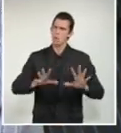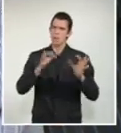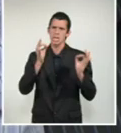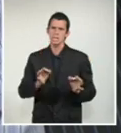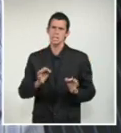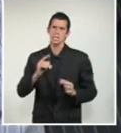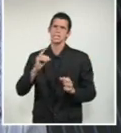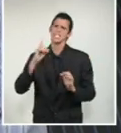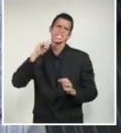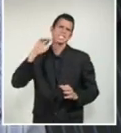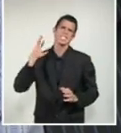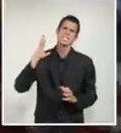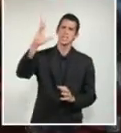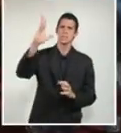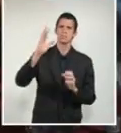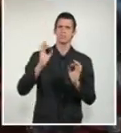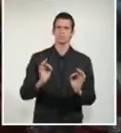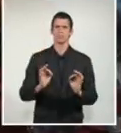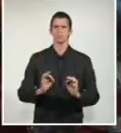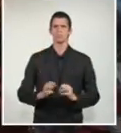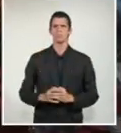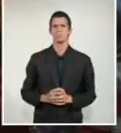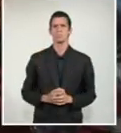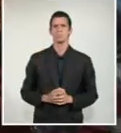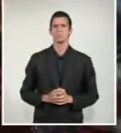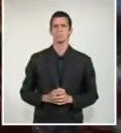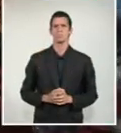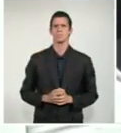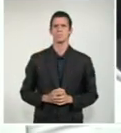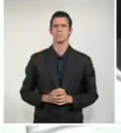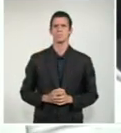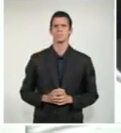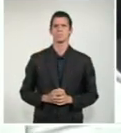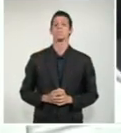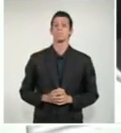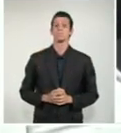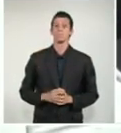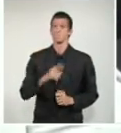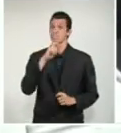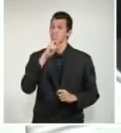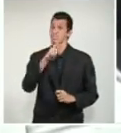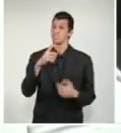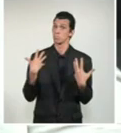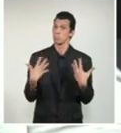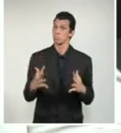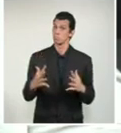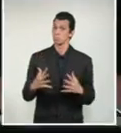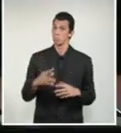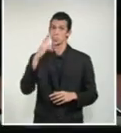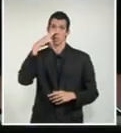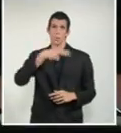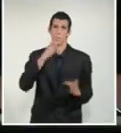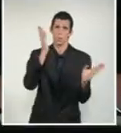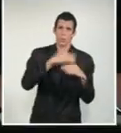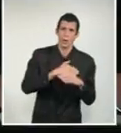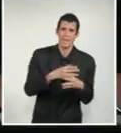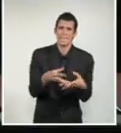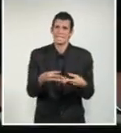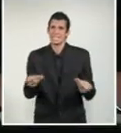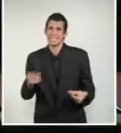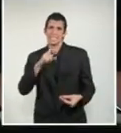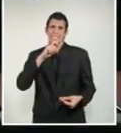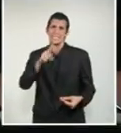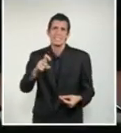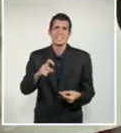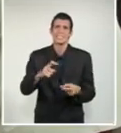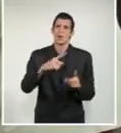bandera de la revolución en alto. La escasez de combustibles para la preparación de tierras y el acopio de cultivos impone retomar viejas prácticas